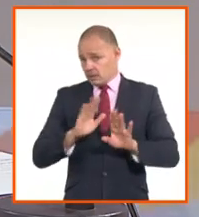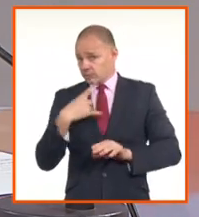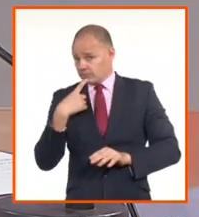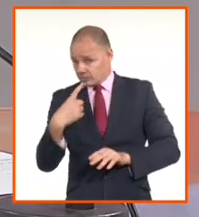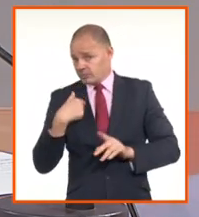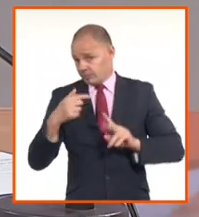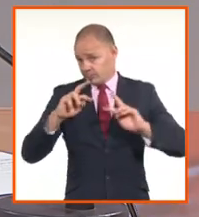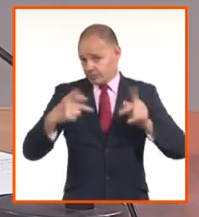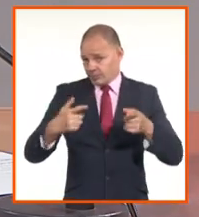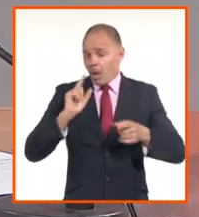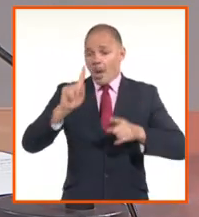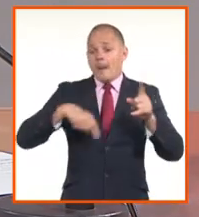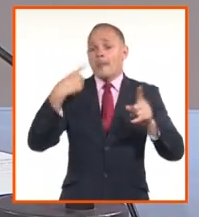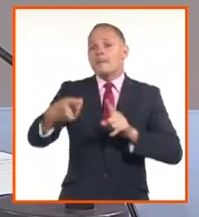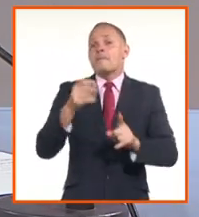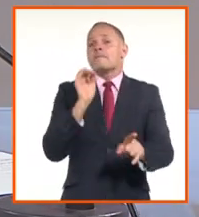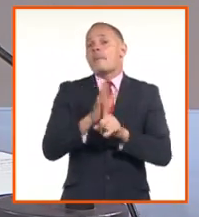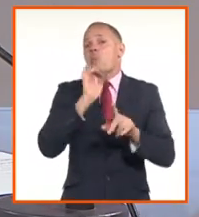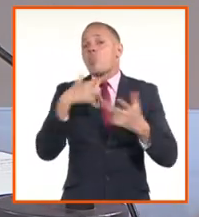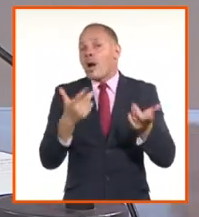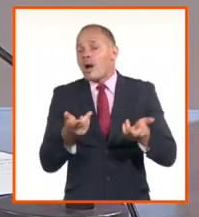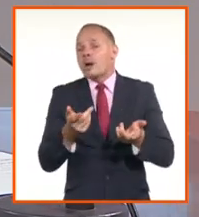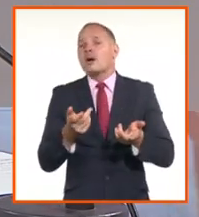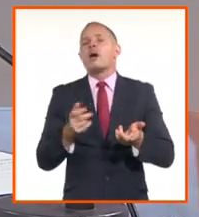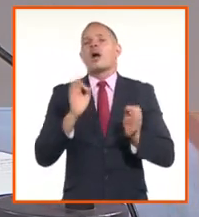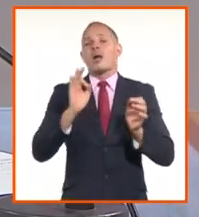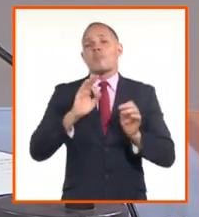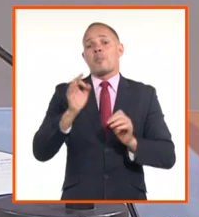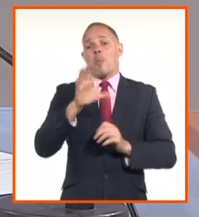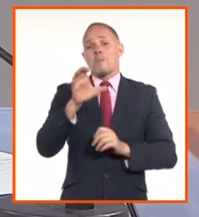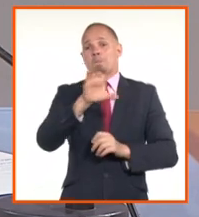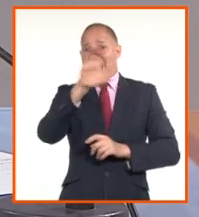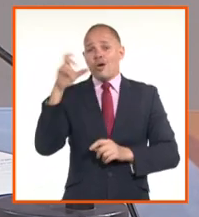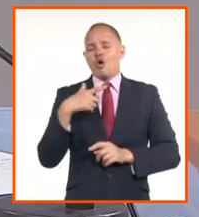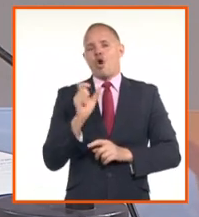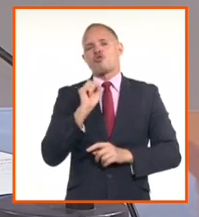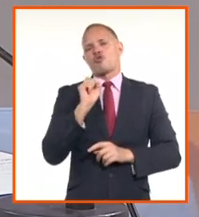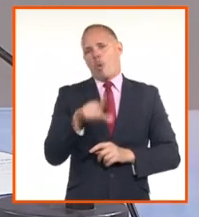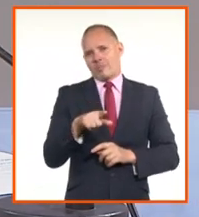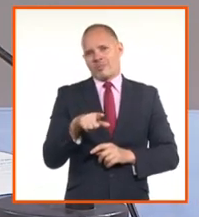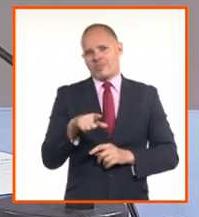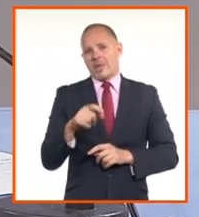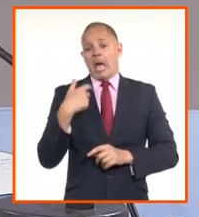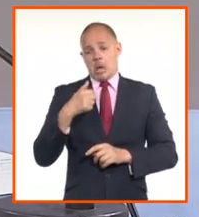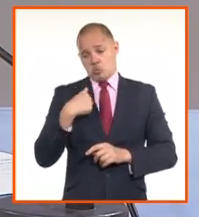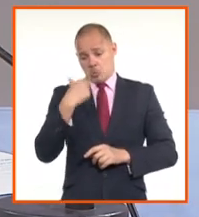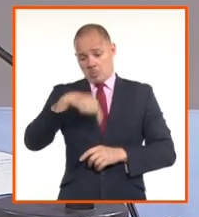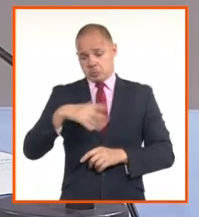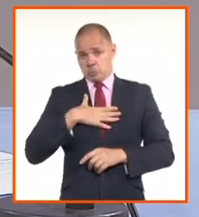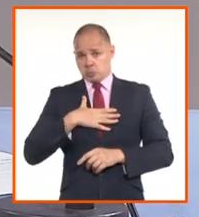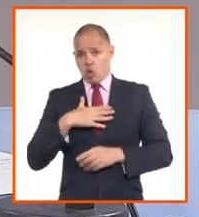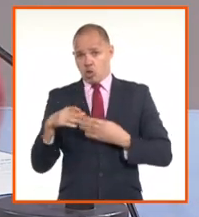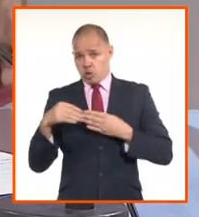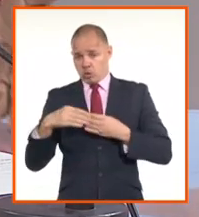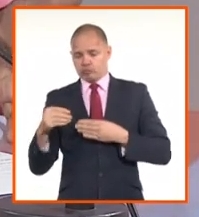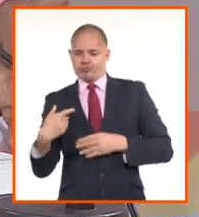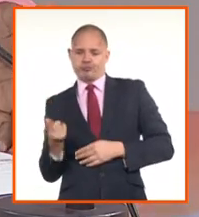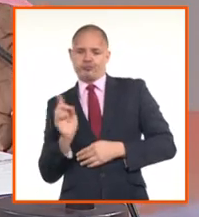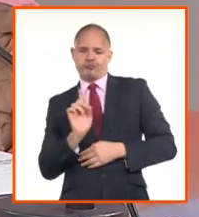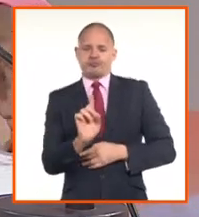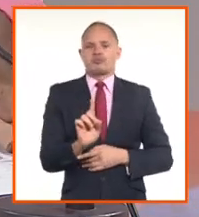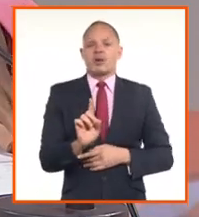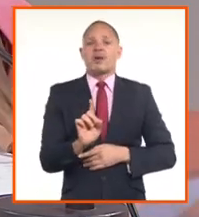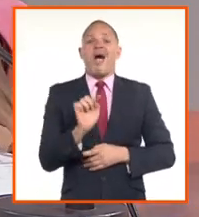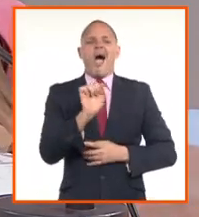que en un momento determinado tendremos que ir a implementar la venta porque no sería un mercado. Es decir, tenemos que aclarar que no estamos